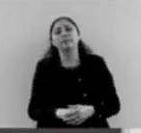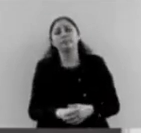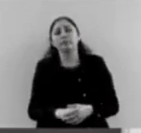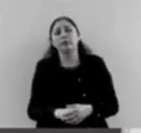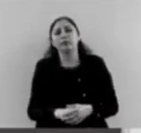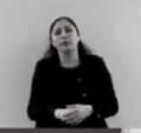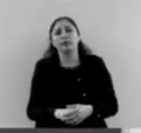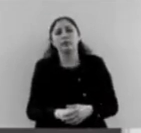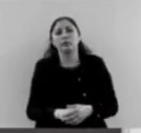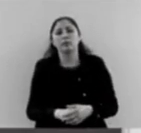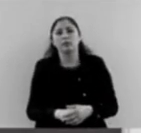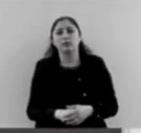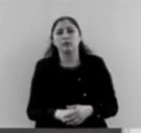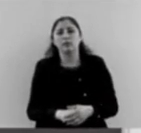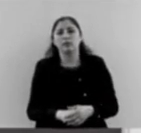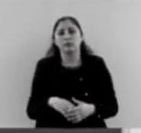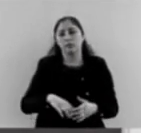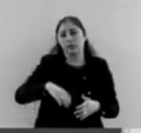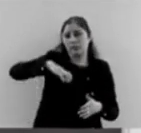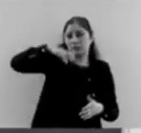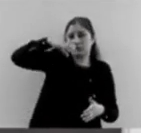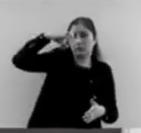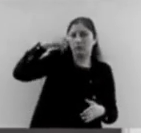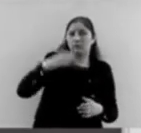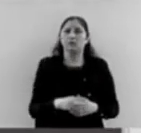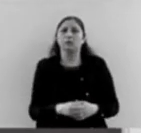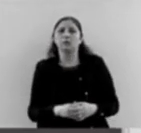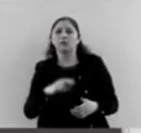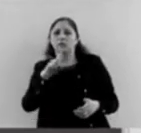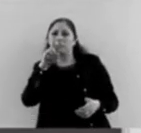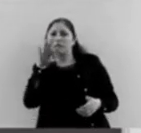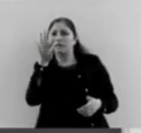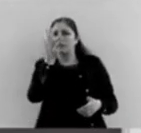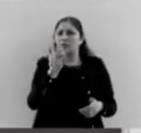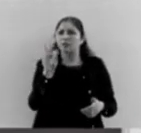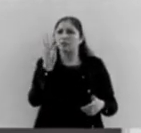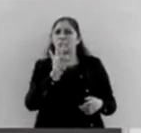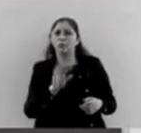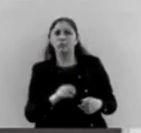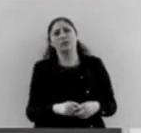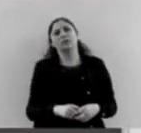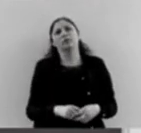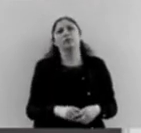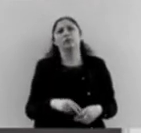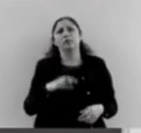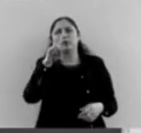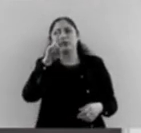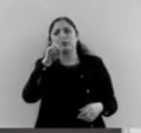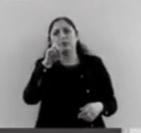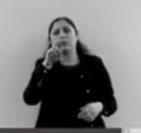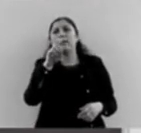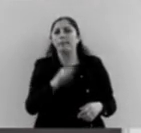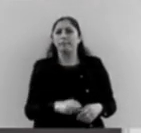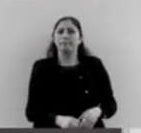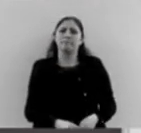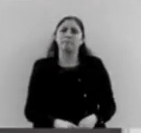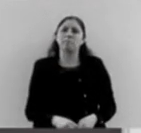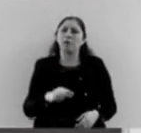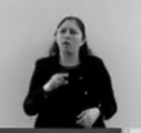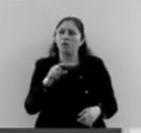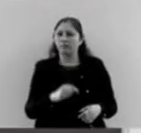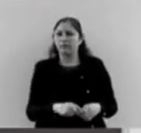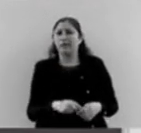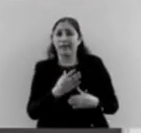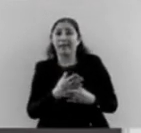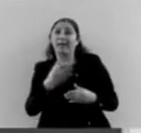Aumentamos al 25% en el 2021, en el 2022 y en el 2023, de